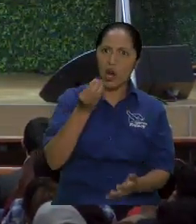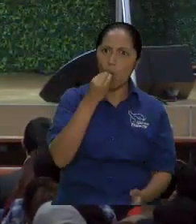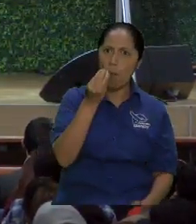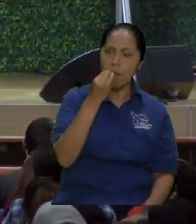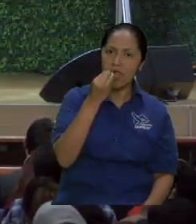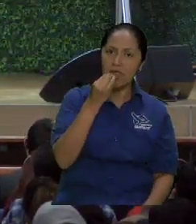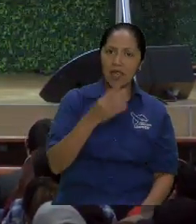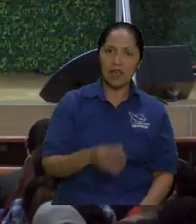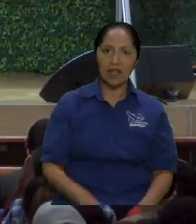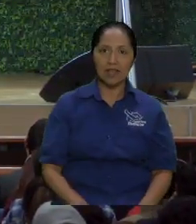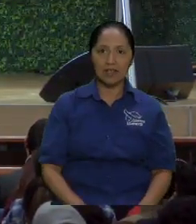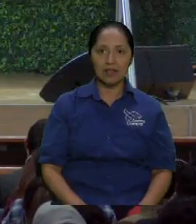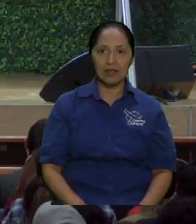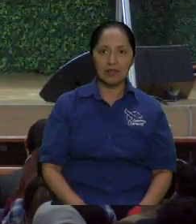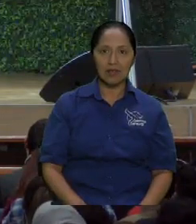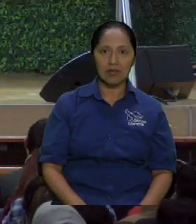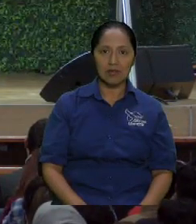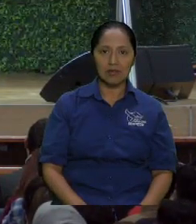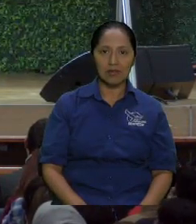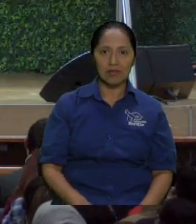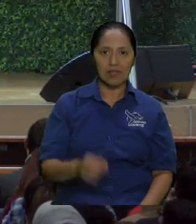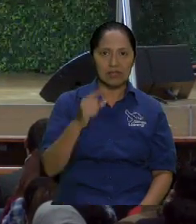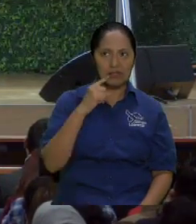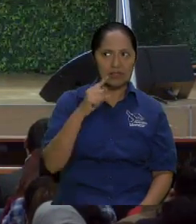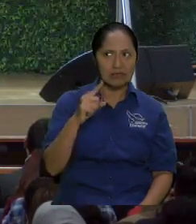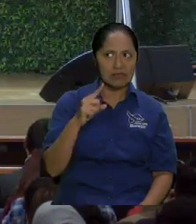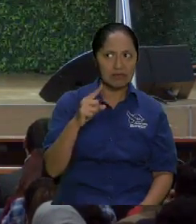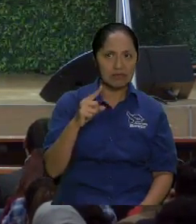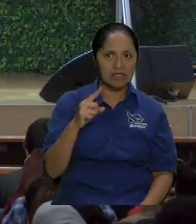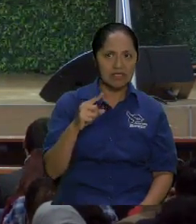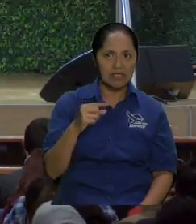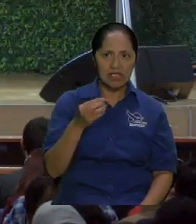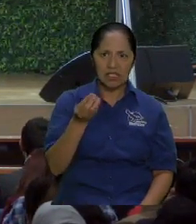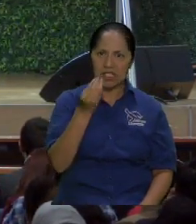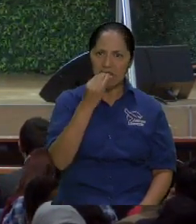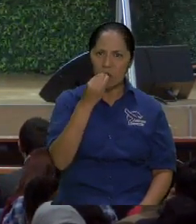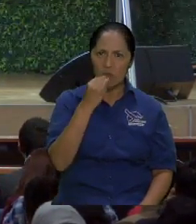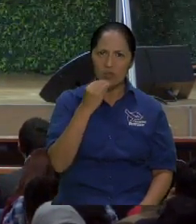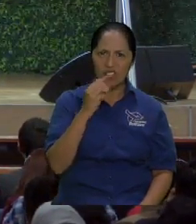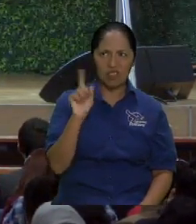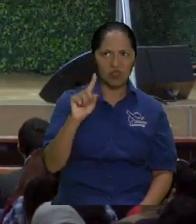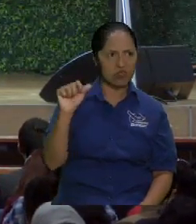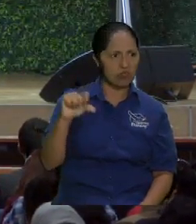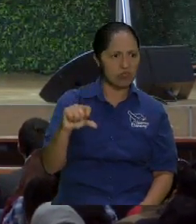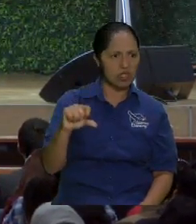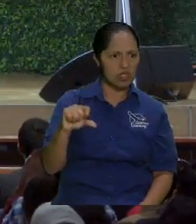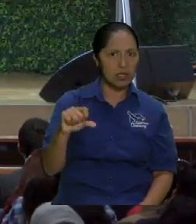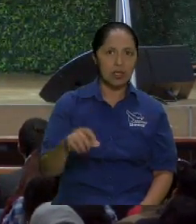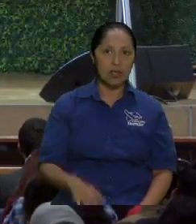Esos están chucos que clavo hace. Ahora en lo espiritual